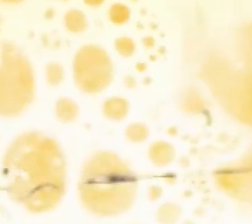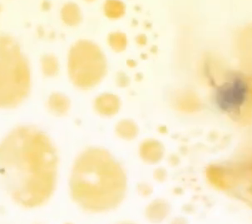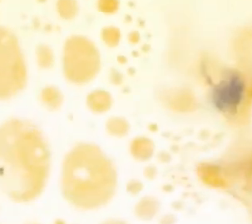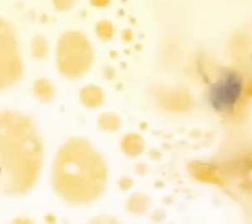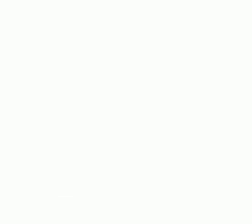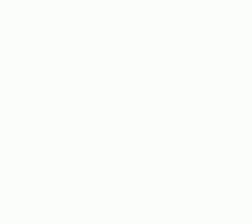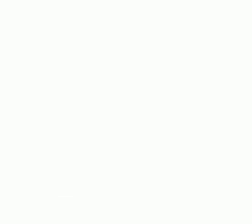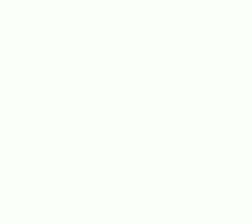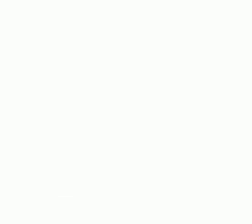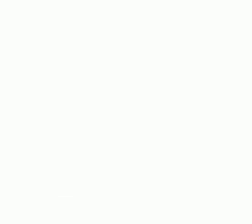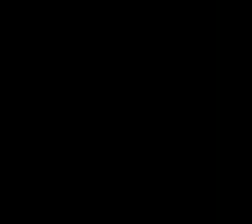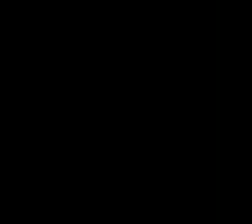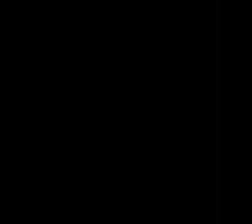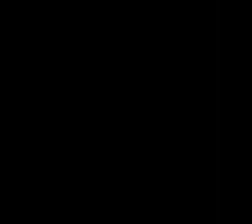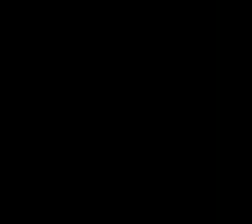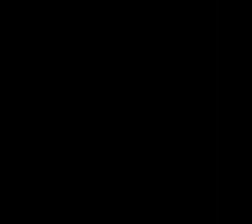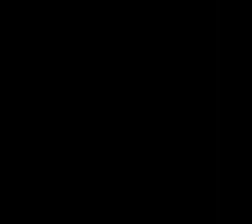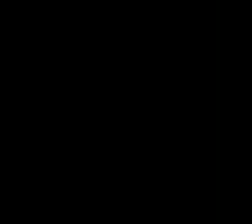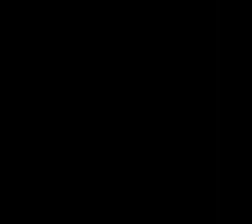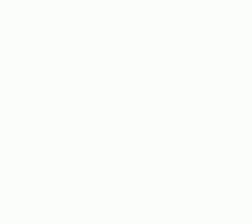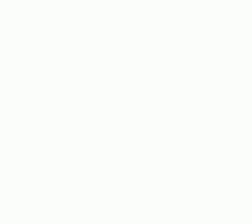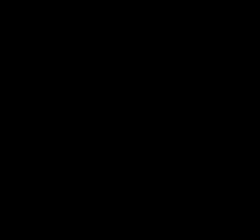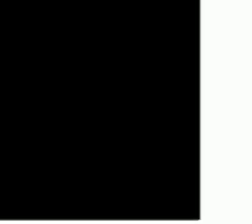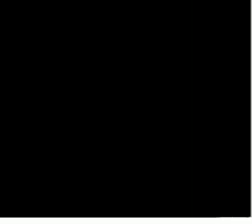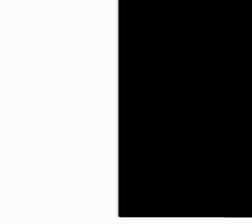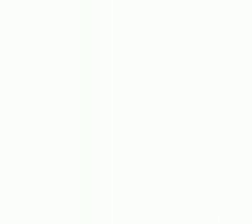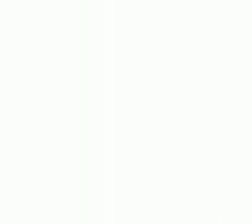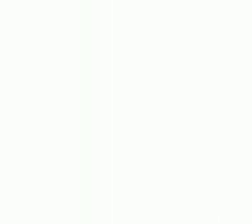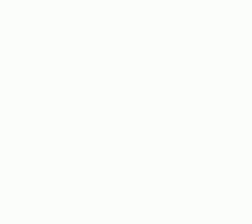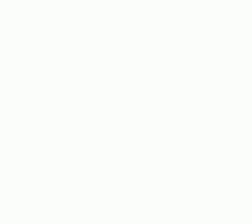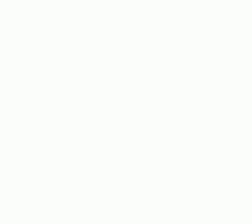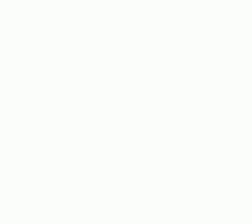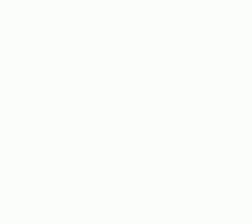la mayoría de